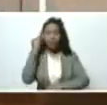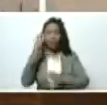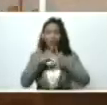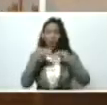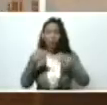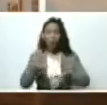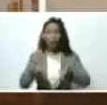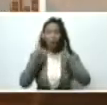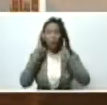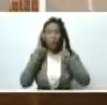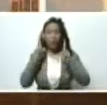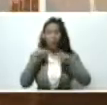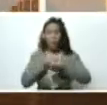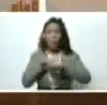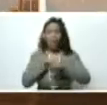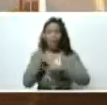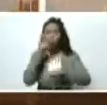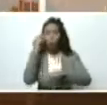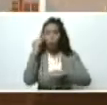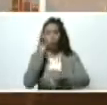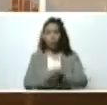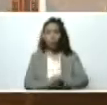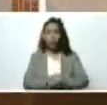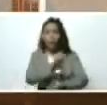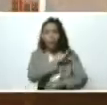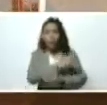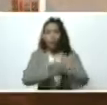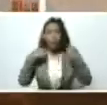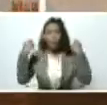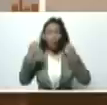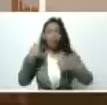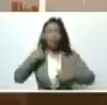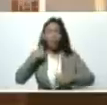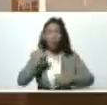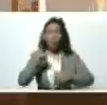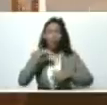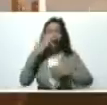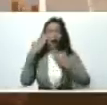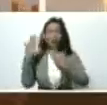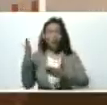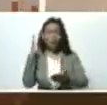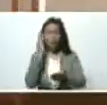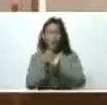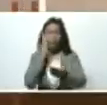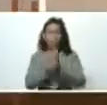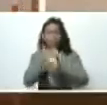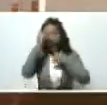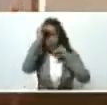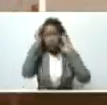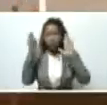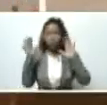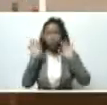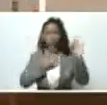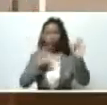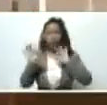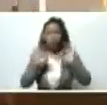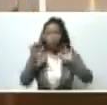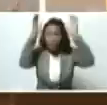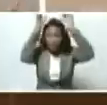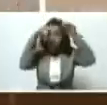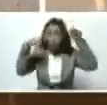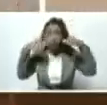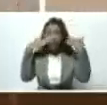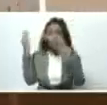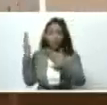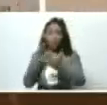todas las autoridades, ministros, ministras, y el Poder Popular tenemos que estar siempre pendientes, alertas, cuando cae un chaparrón de esto,